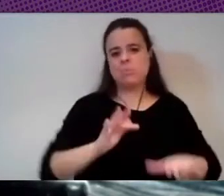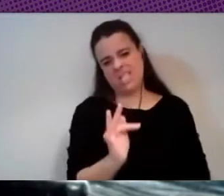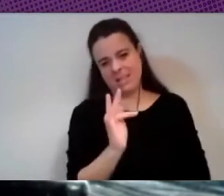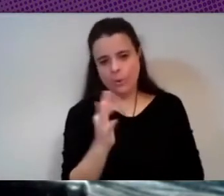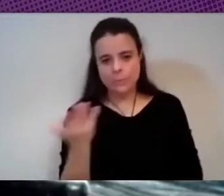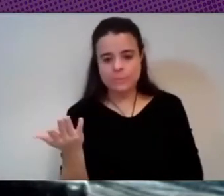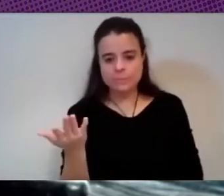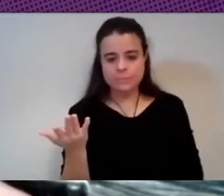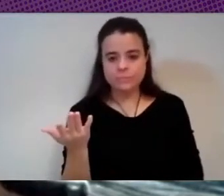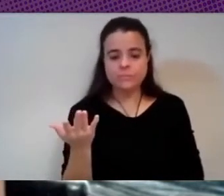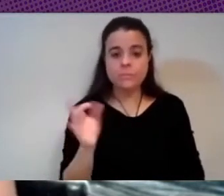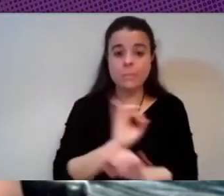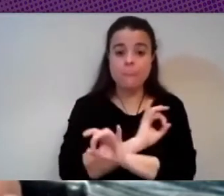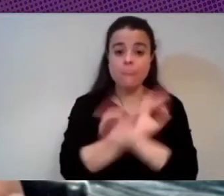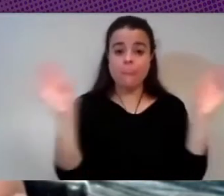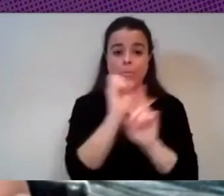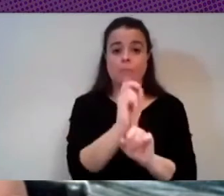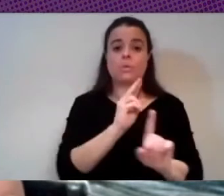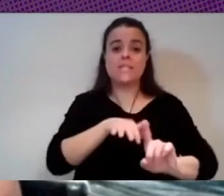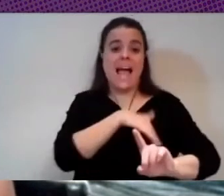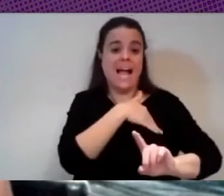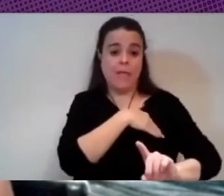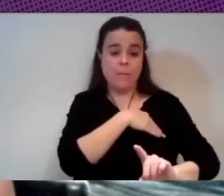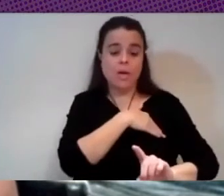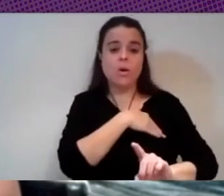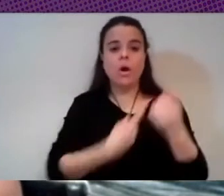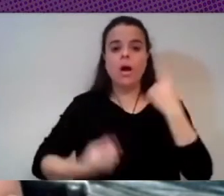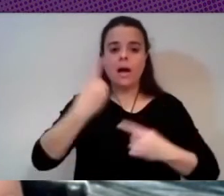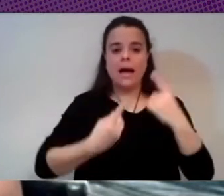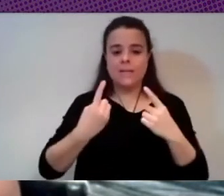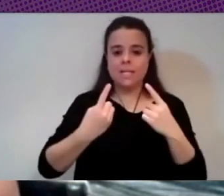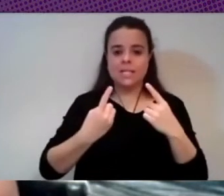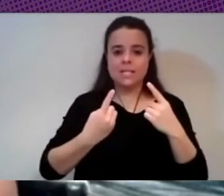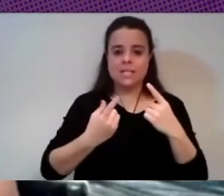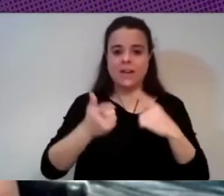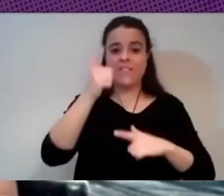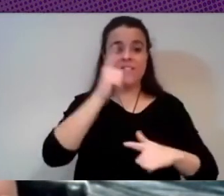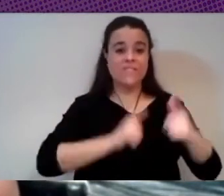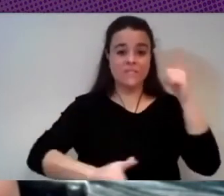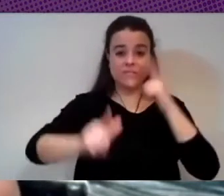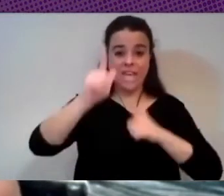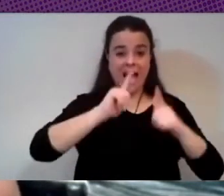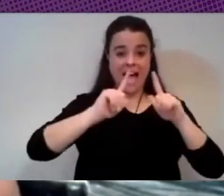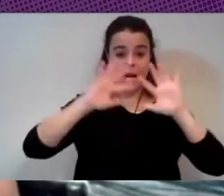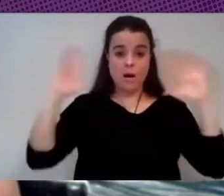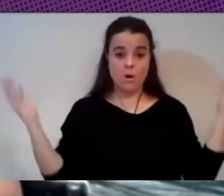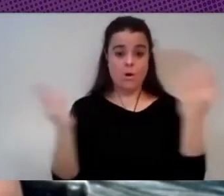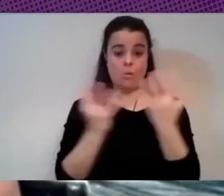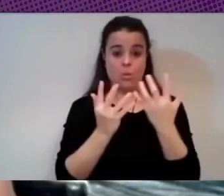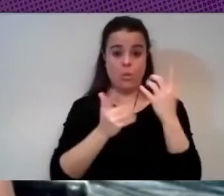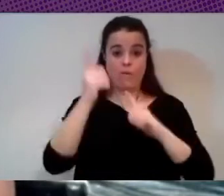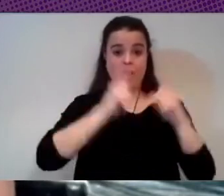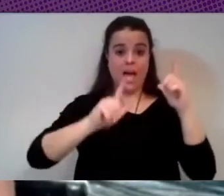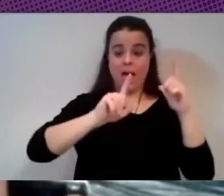que desde el punto de vista académico a veces viajar al otro lado del mundo para dar una charla de